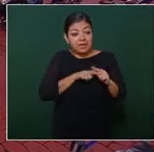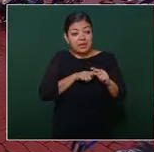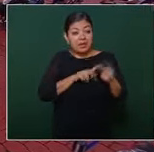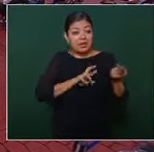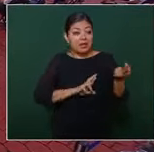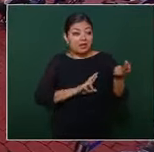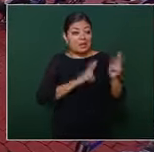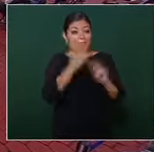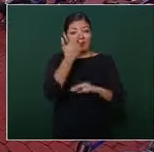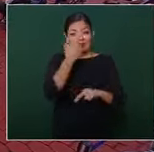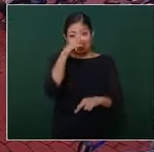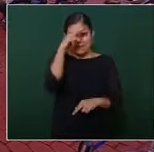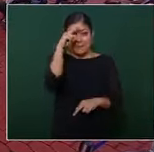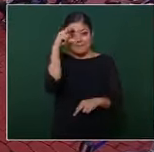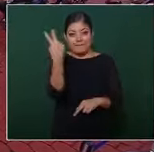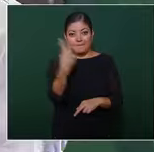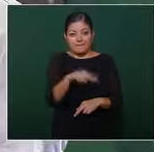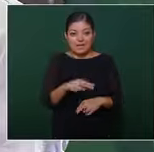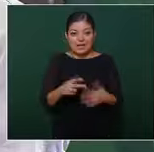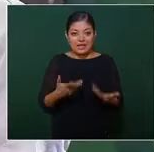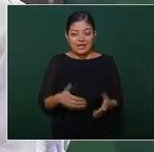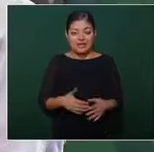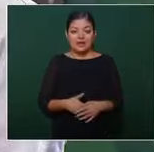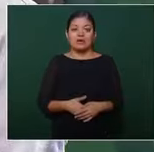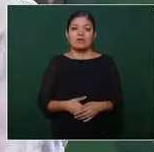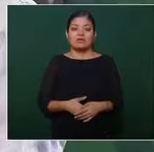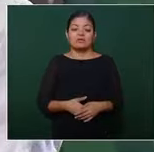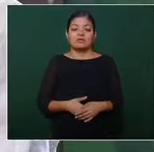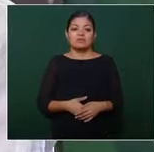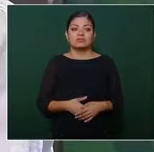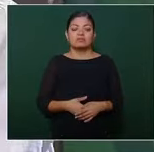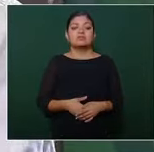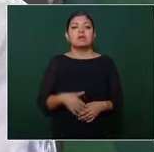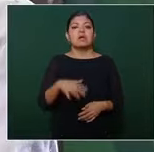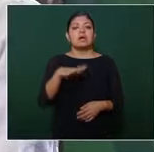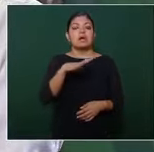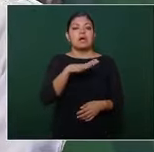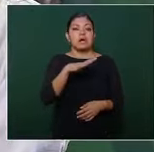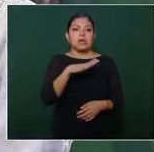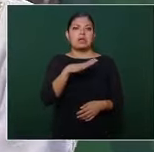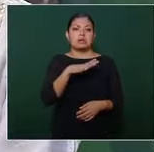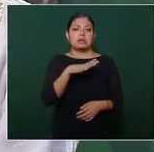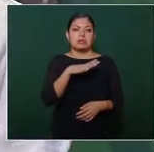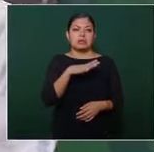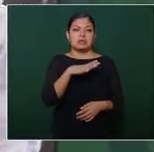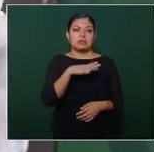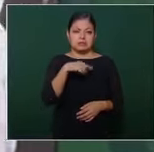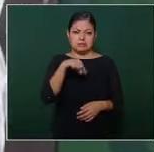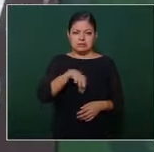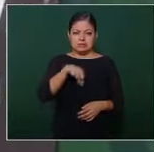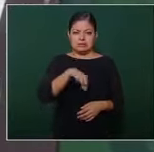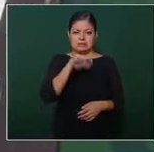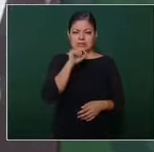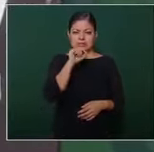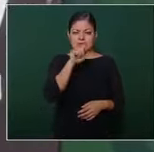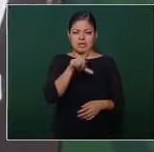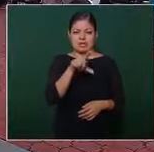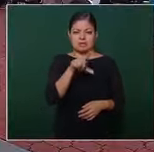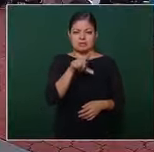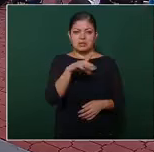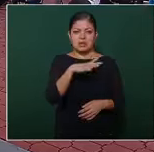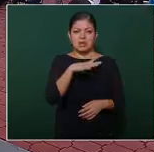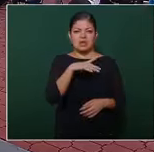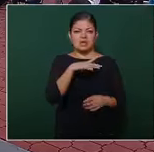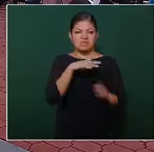mexicana había aquí en Jalisco un